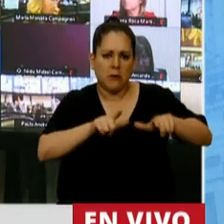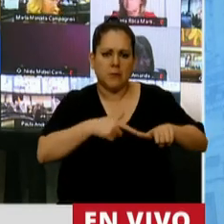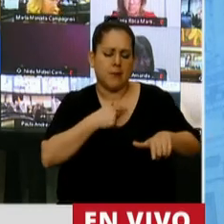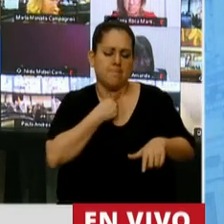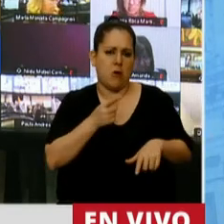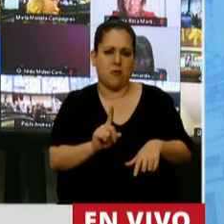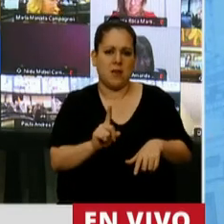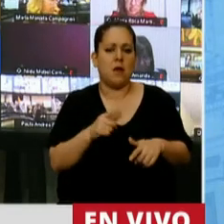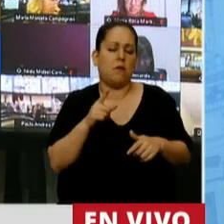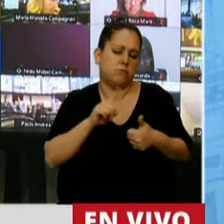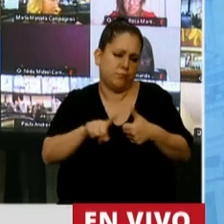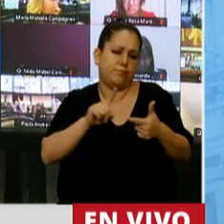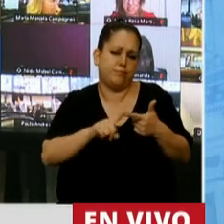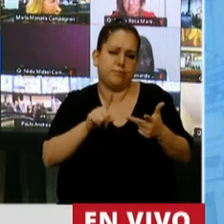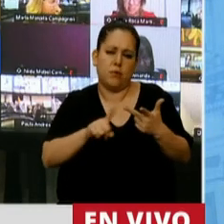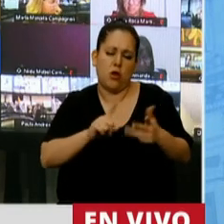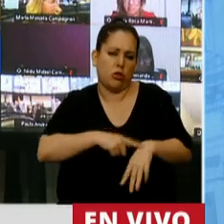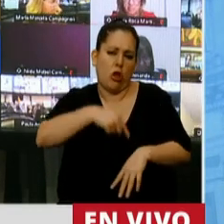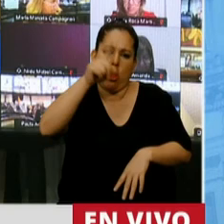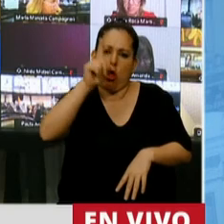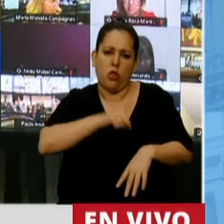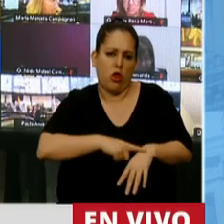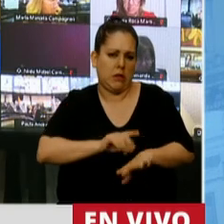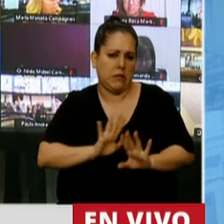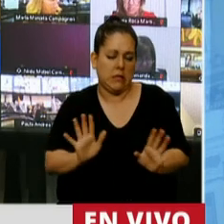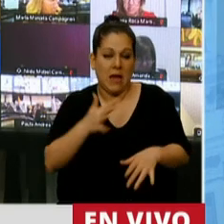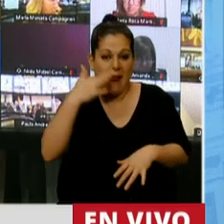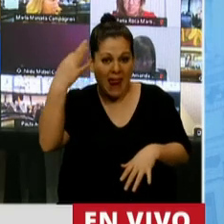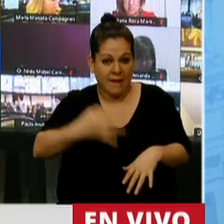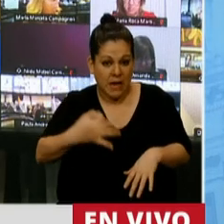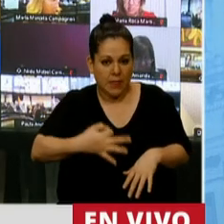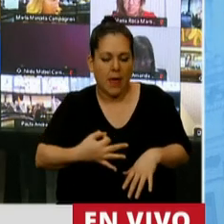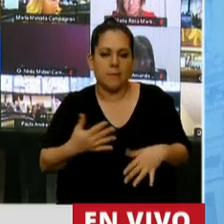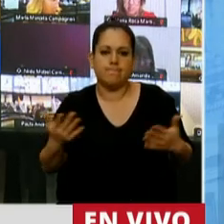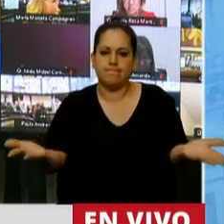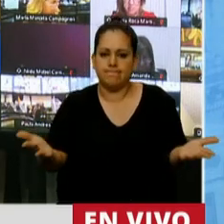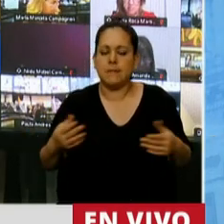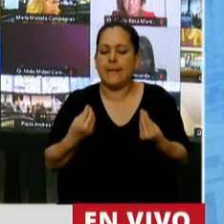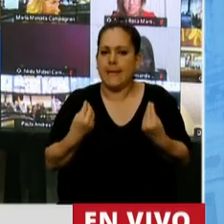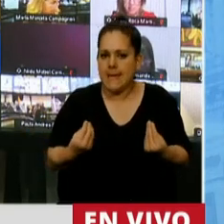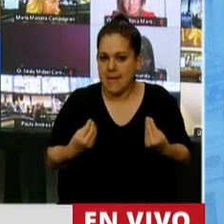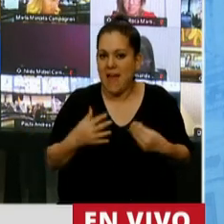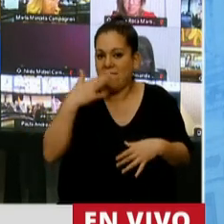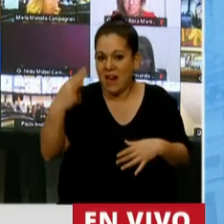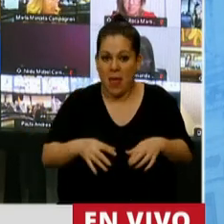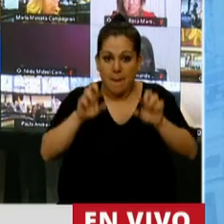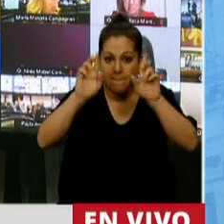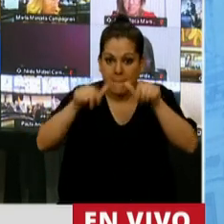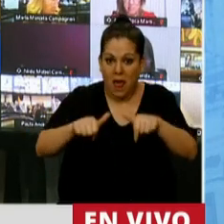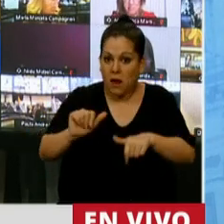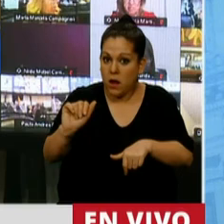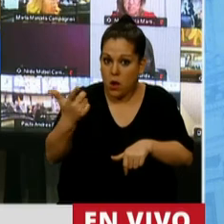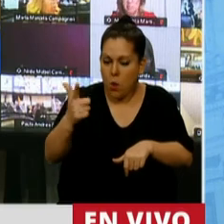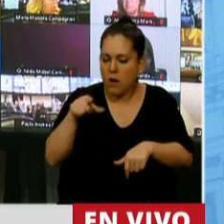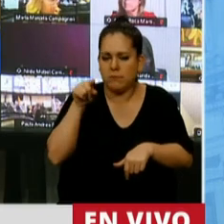Y así podíamos estar toda la noche. La verdad que la falta de un plan es